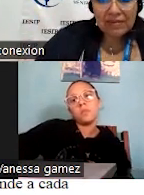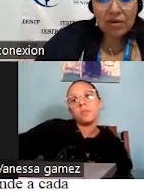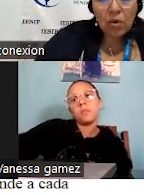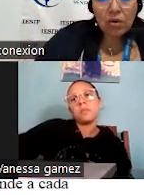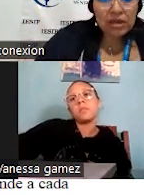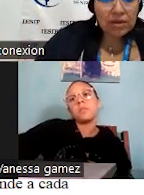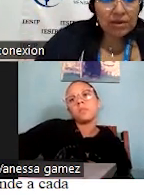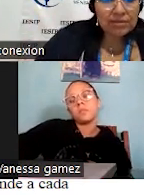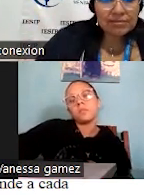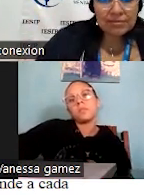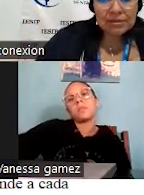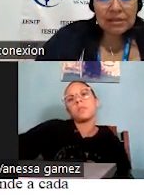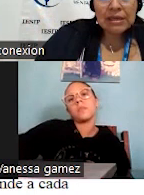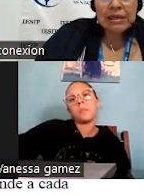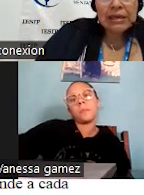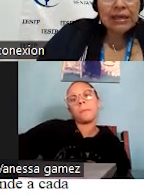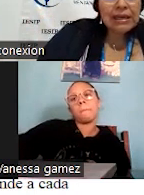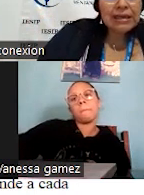Eso va a ser horrible.